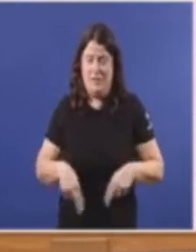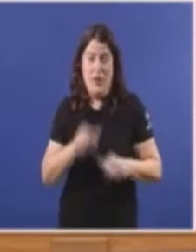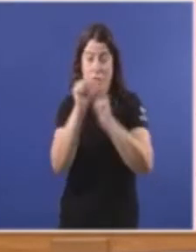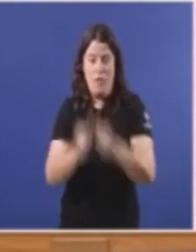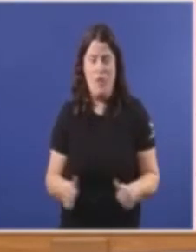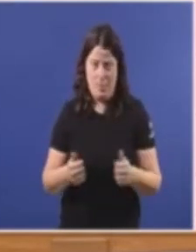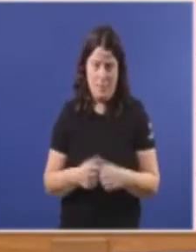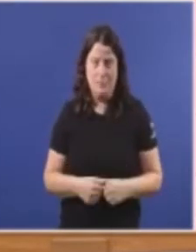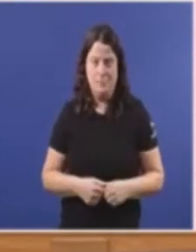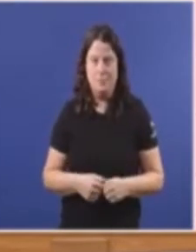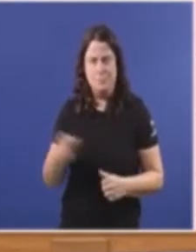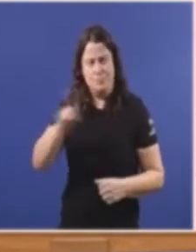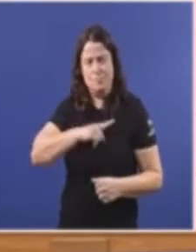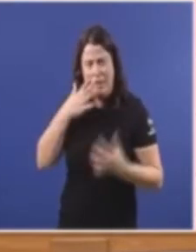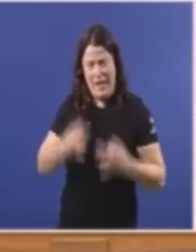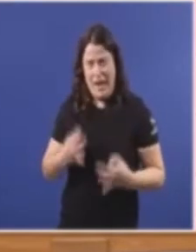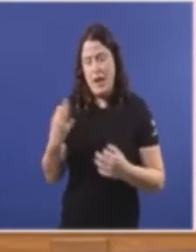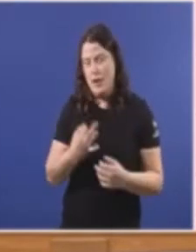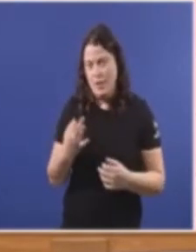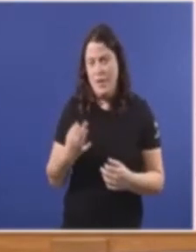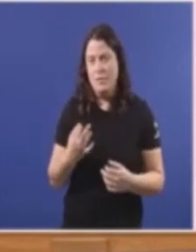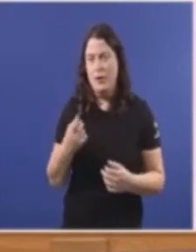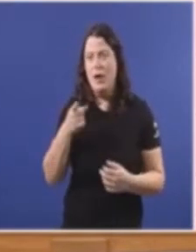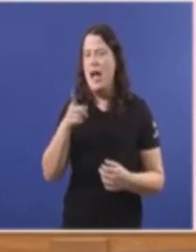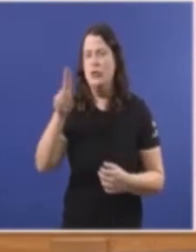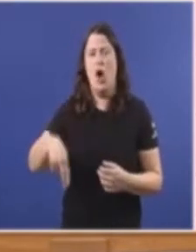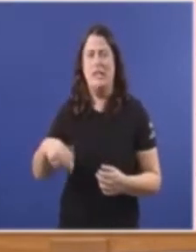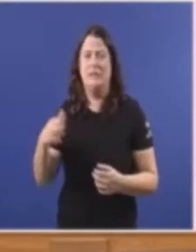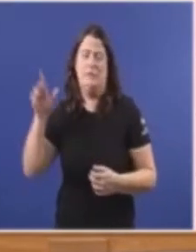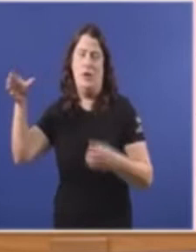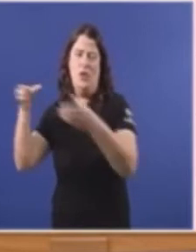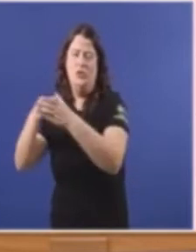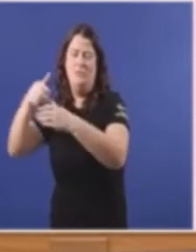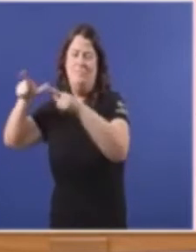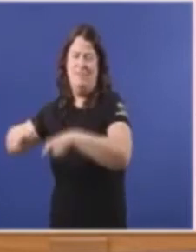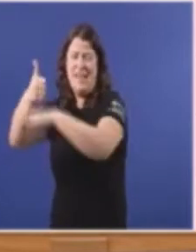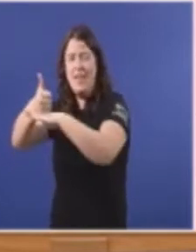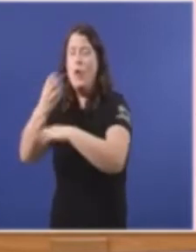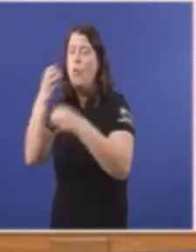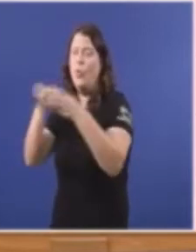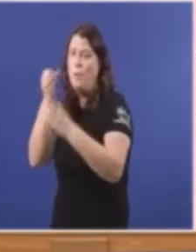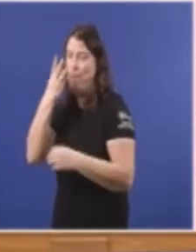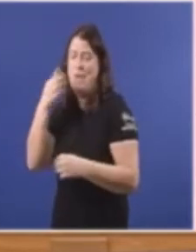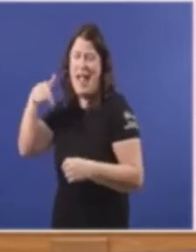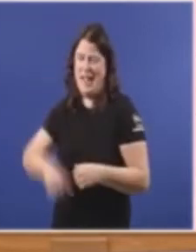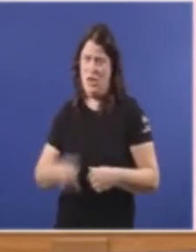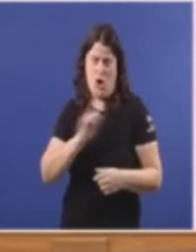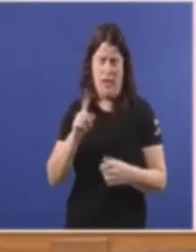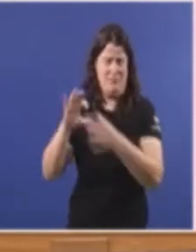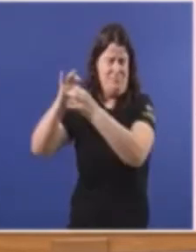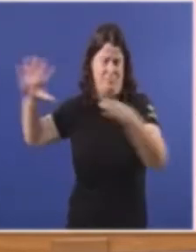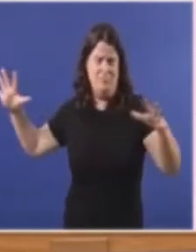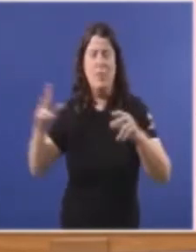Créame Esto non é Ferraz Ni é a sede do Partido Socialista Obrero Español Ni